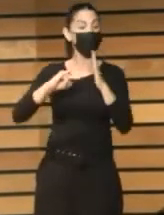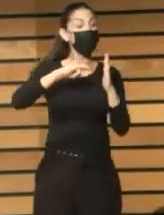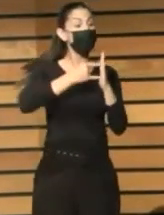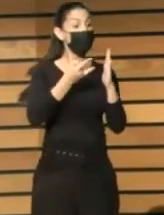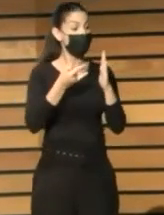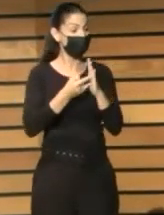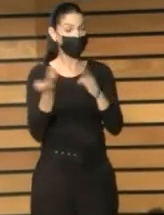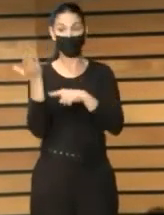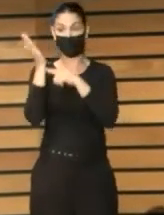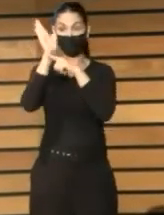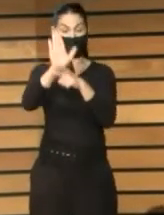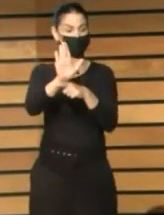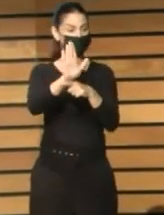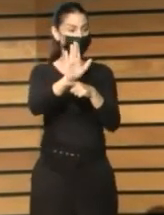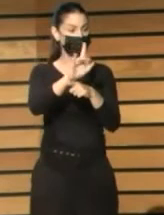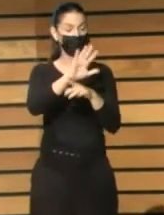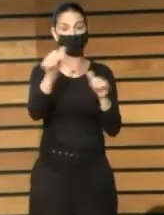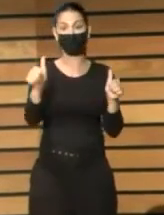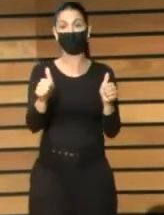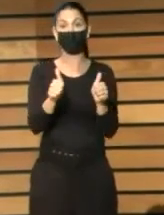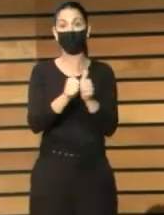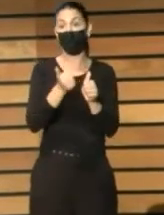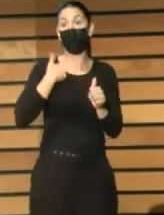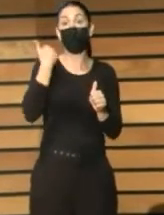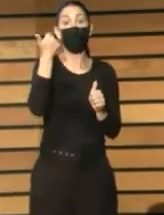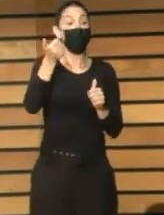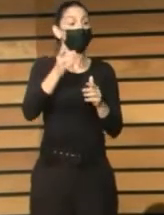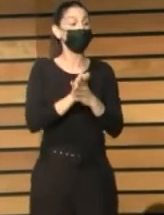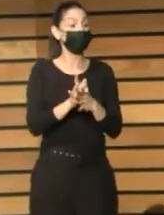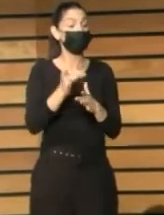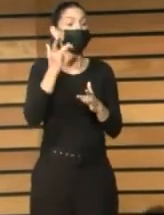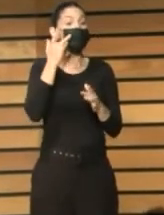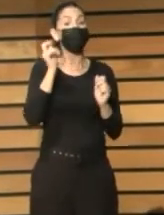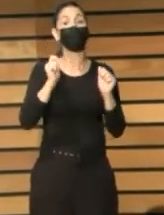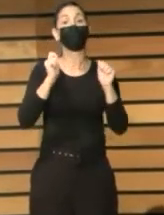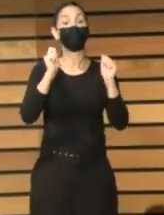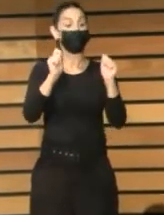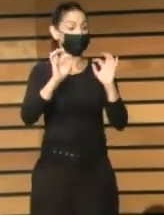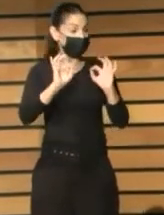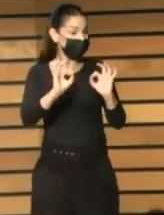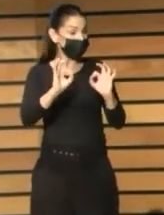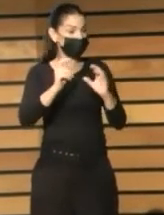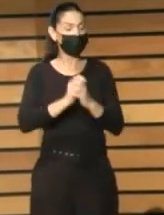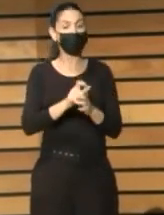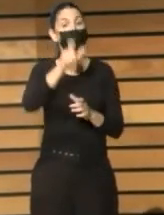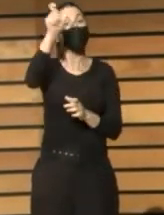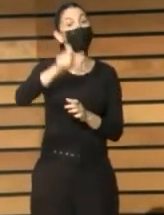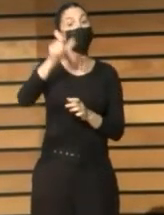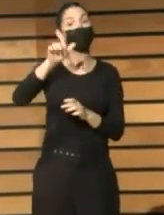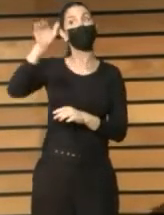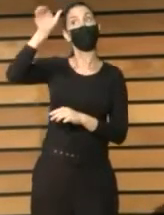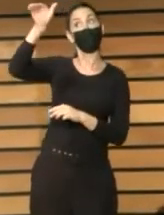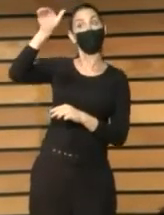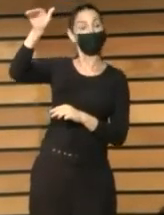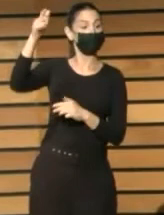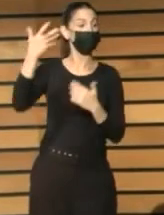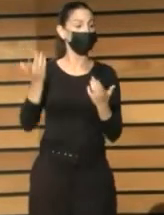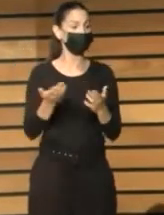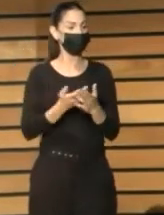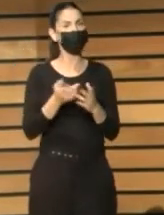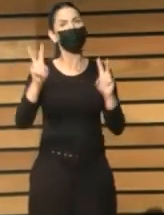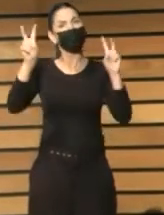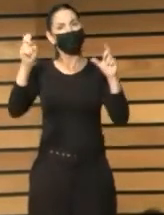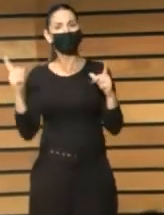motivo también de la celebración del Día Internacional de las Personas Migrantes pues ya que estábamos puestos en la inclusión